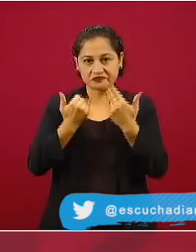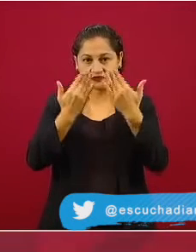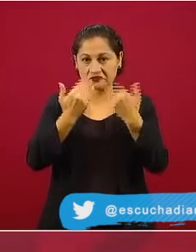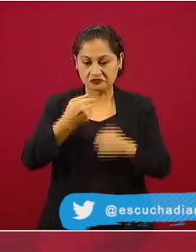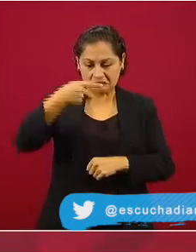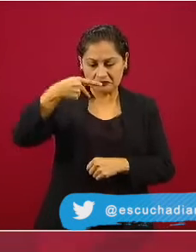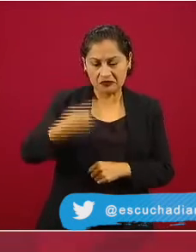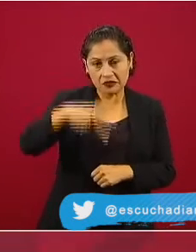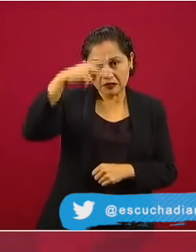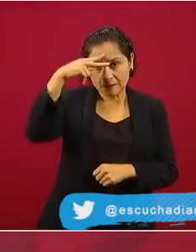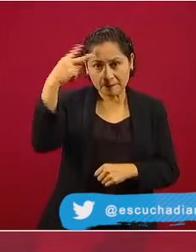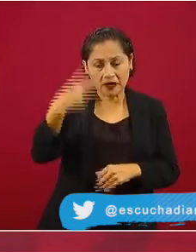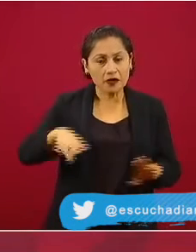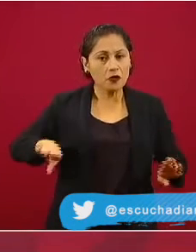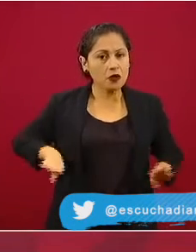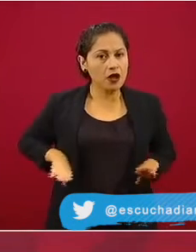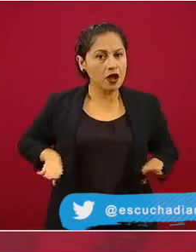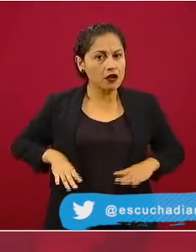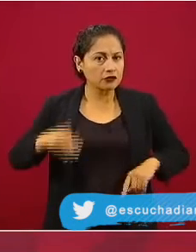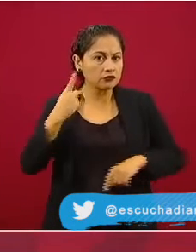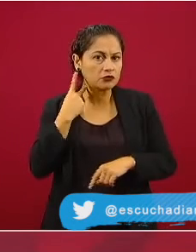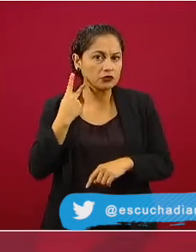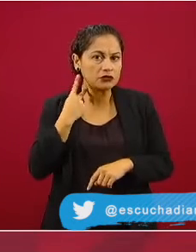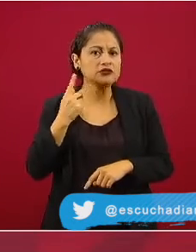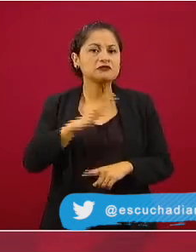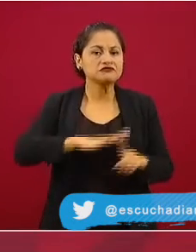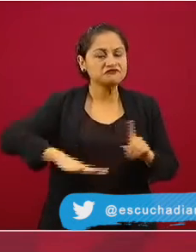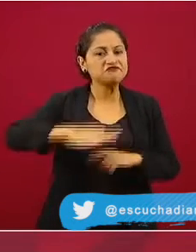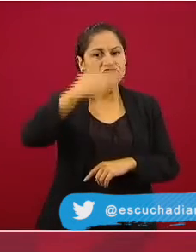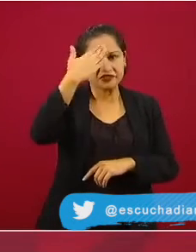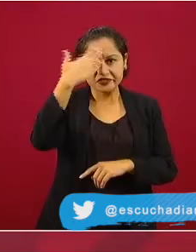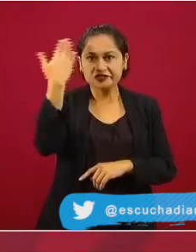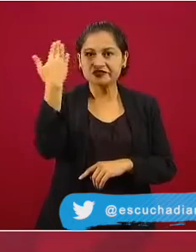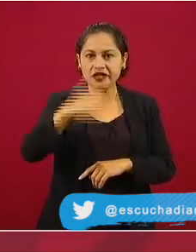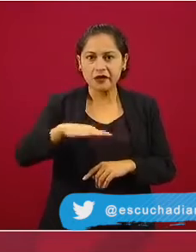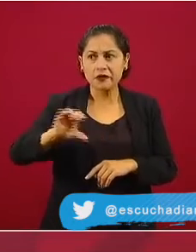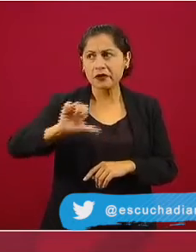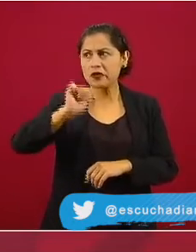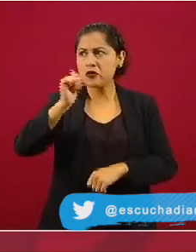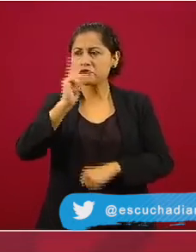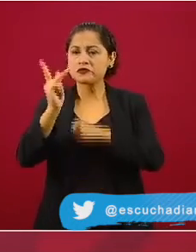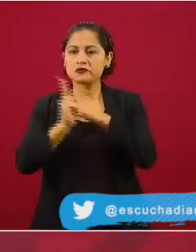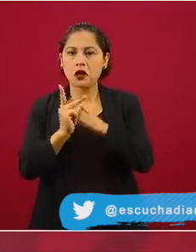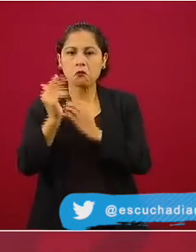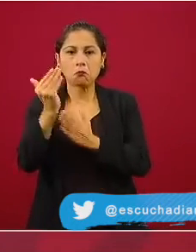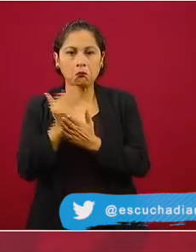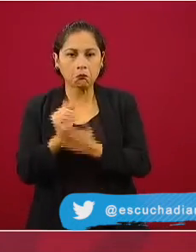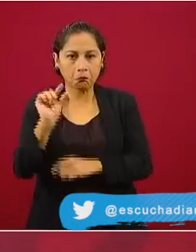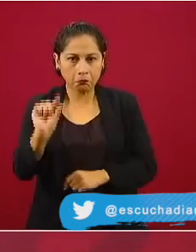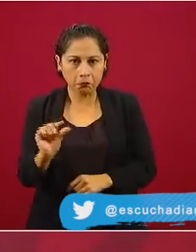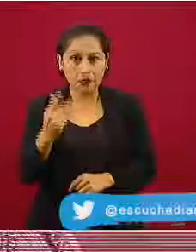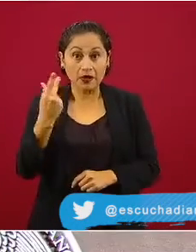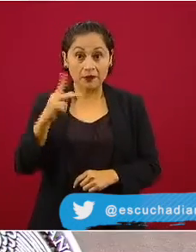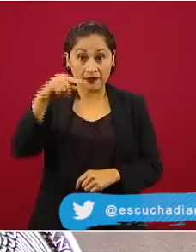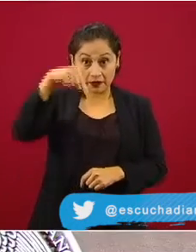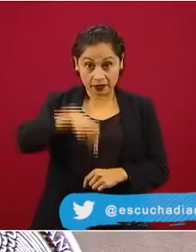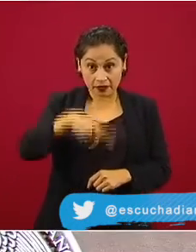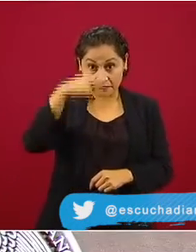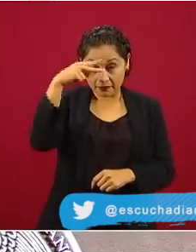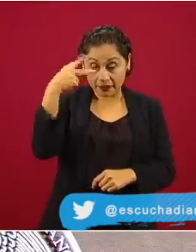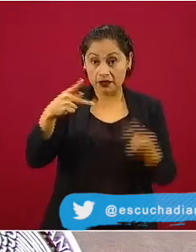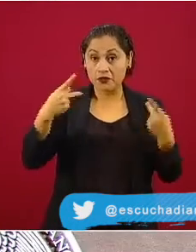analfabetismo político en el mundo. Es un fenómeno